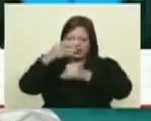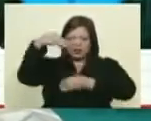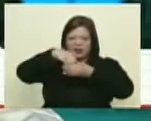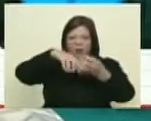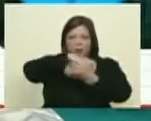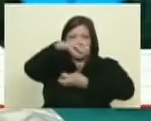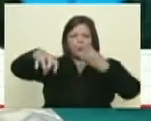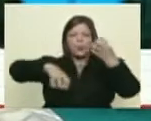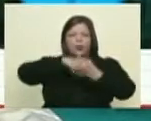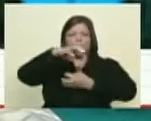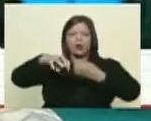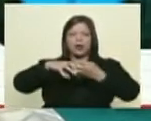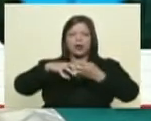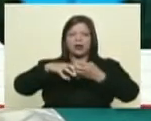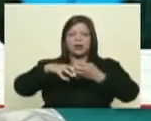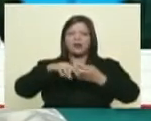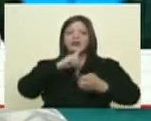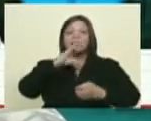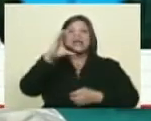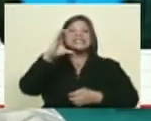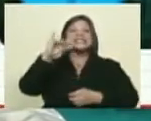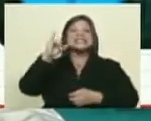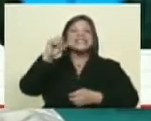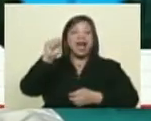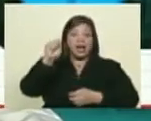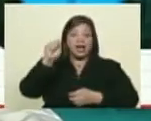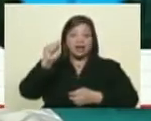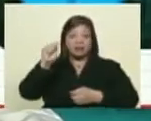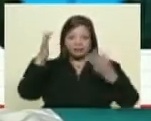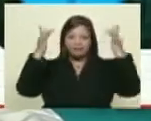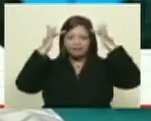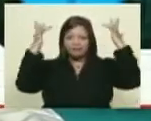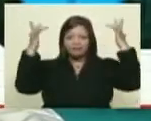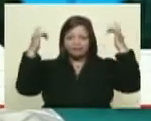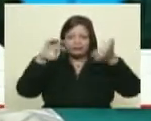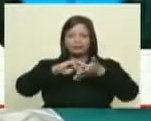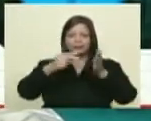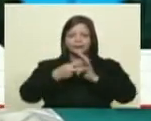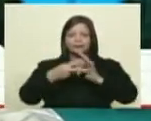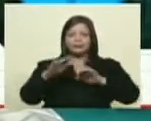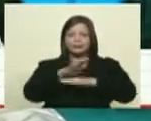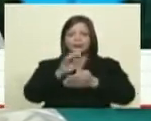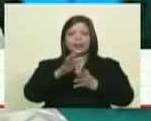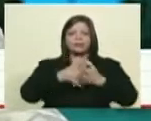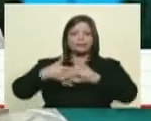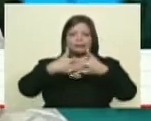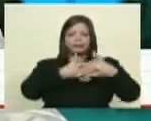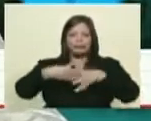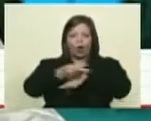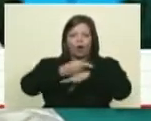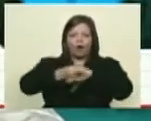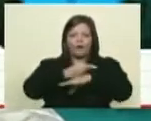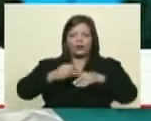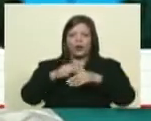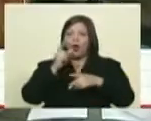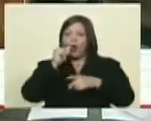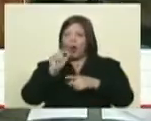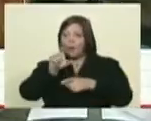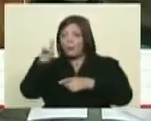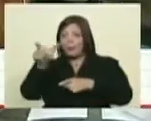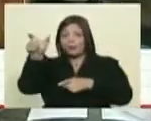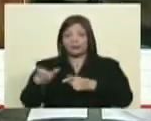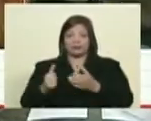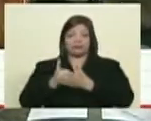Venezuela provenía de la CIA. Y durante la entrevista, por ejemplo, Ángel Espósito reconoce que su colaborador, Emily J. Blasco,